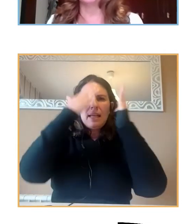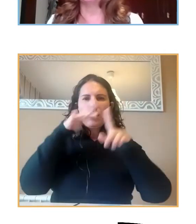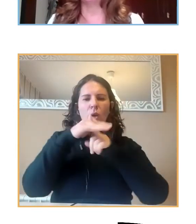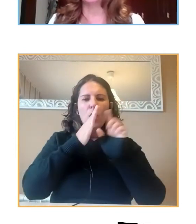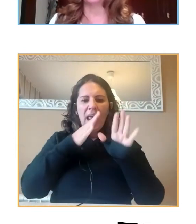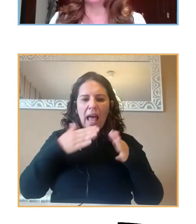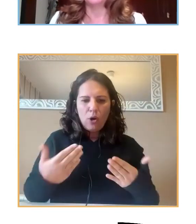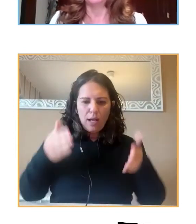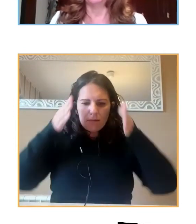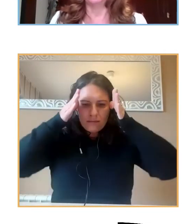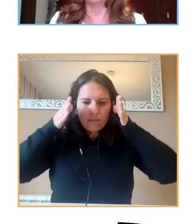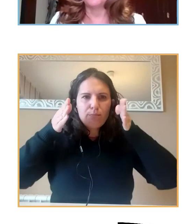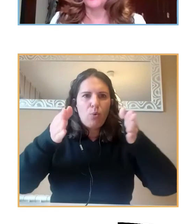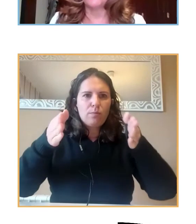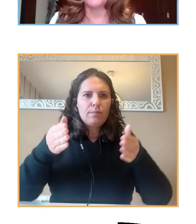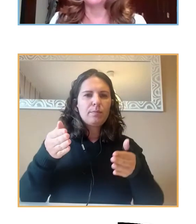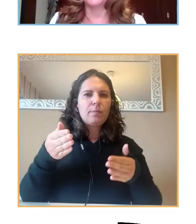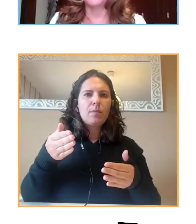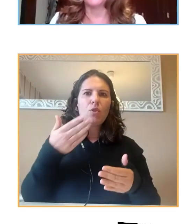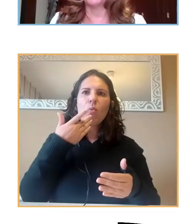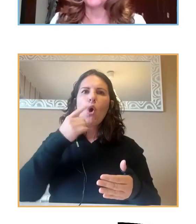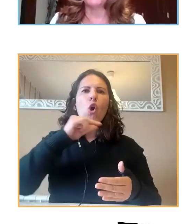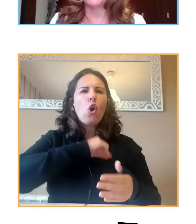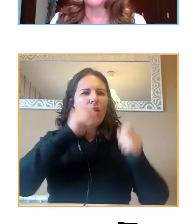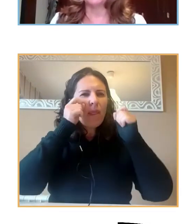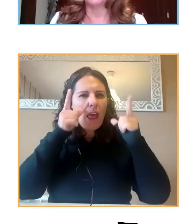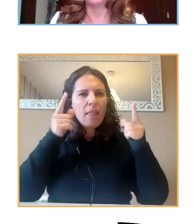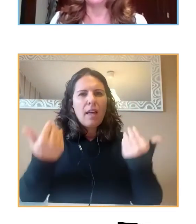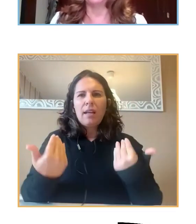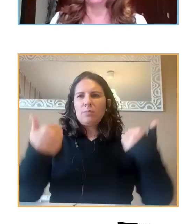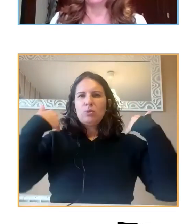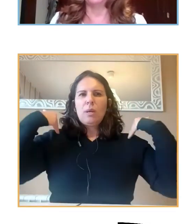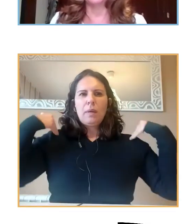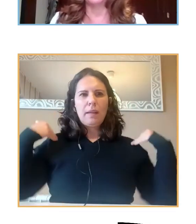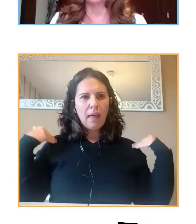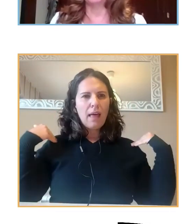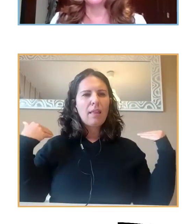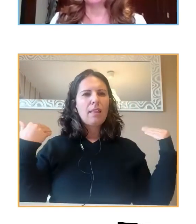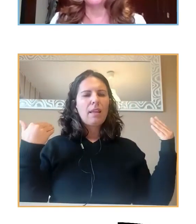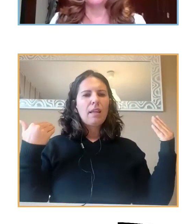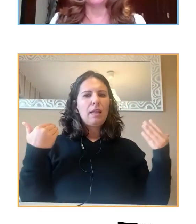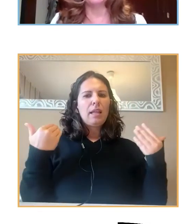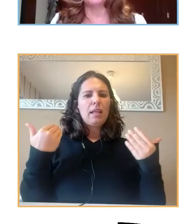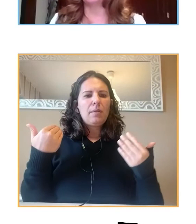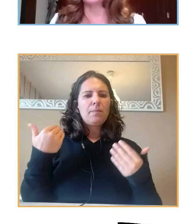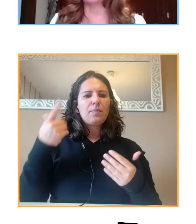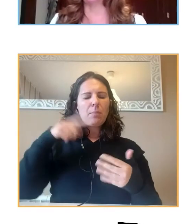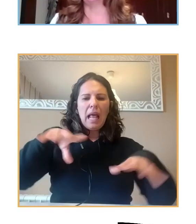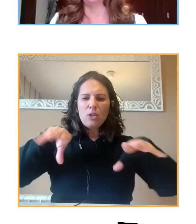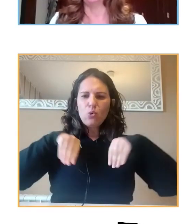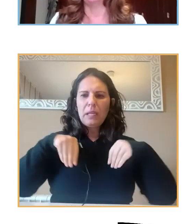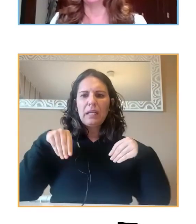incertidumbre desde la conciencia, desde la responsabilidad y desde el asumir también todo esto en